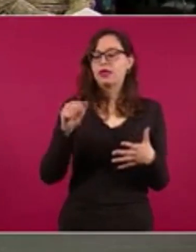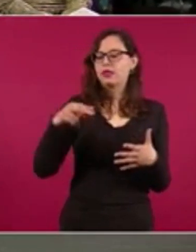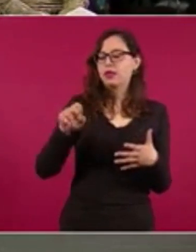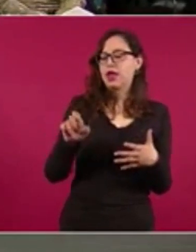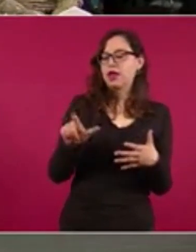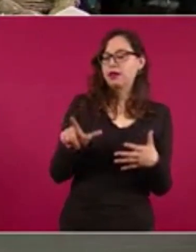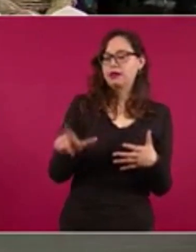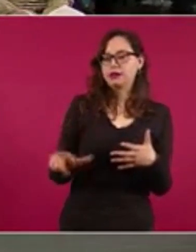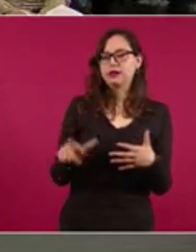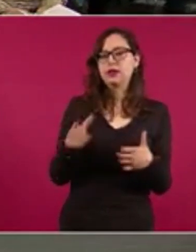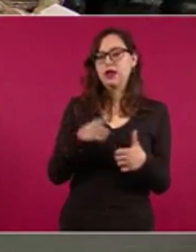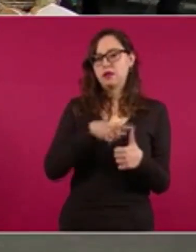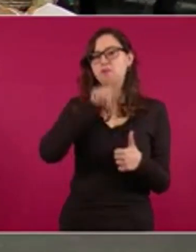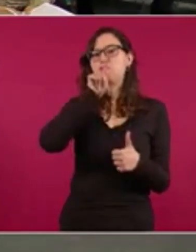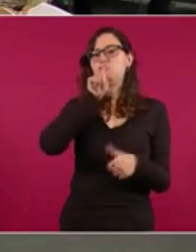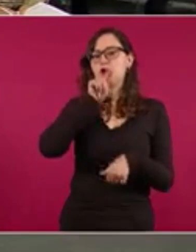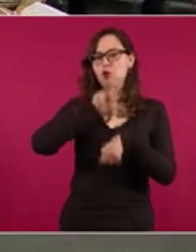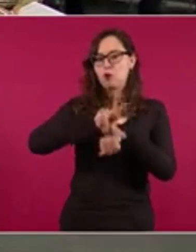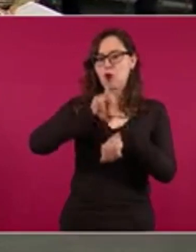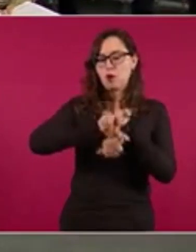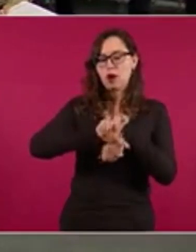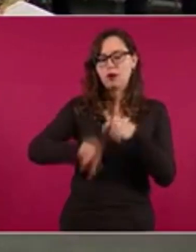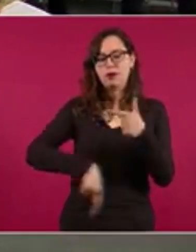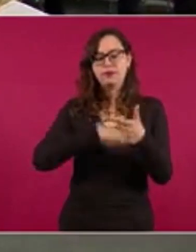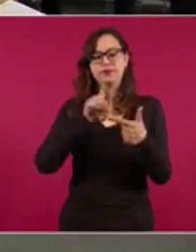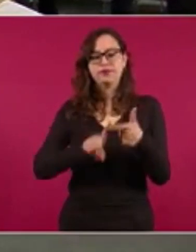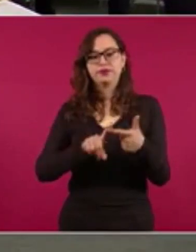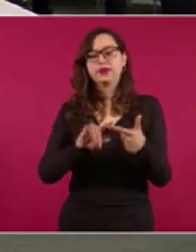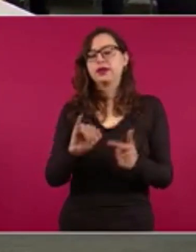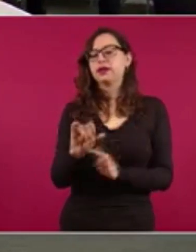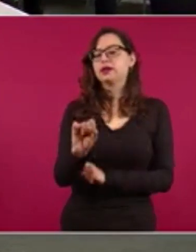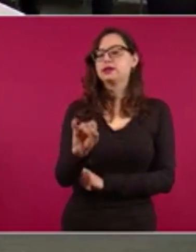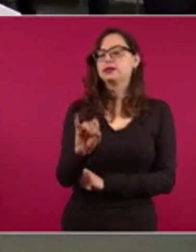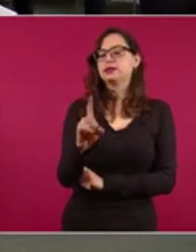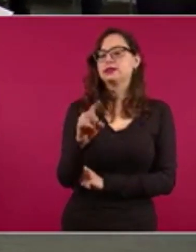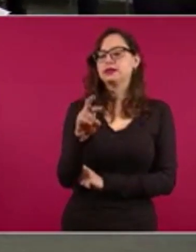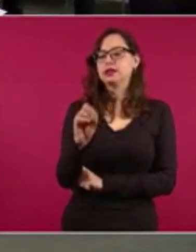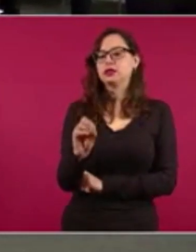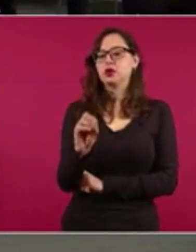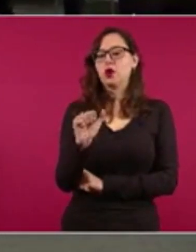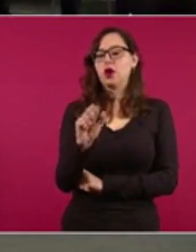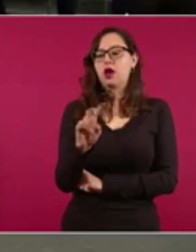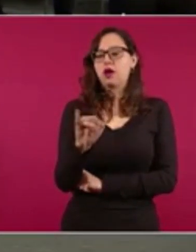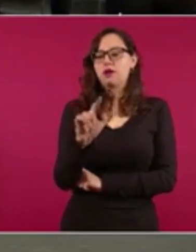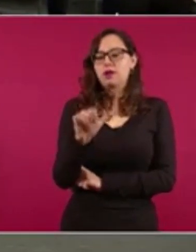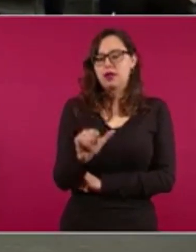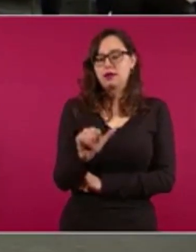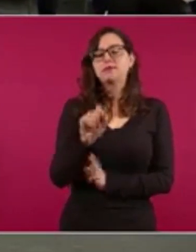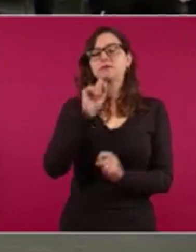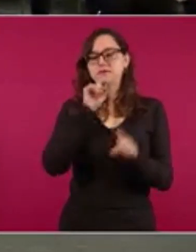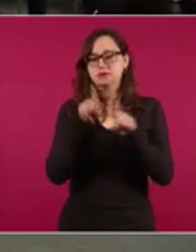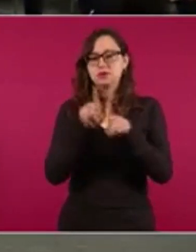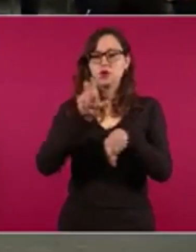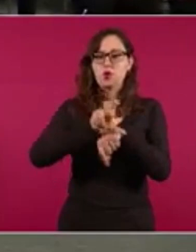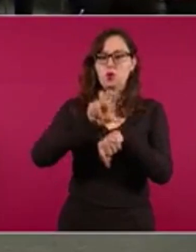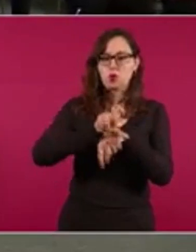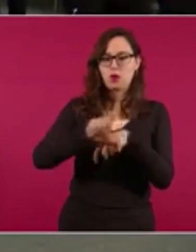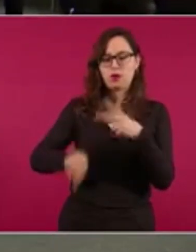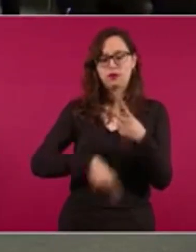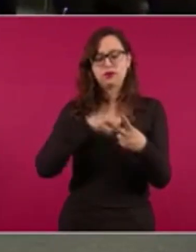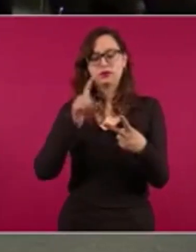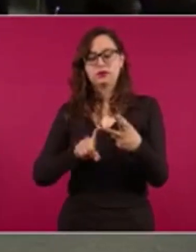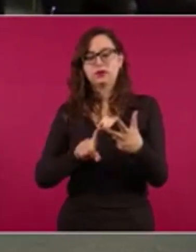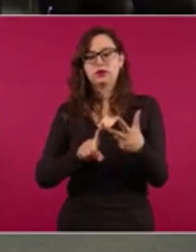Bachoco Pollo y Huevo, Isidro Ávila Lupercio San Juan Huevo, Jesús Vizcarra